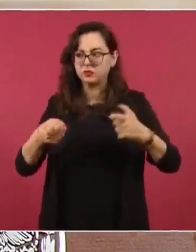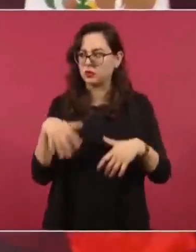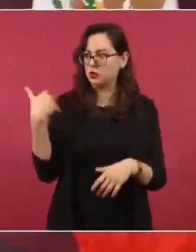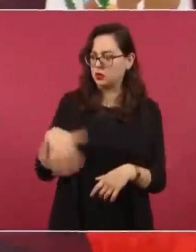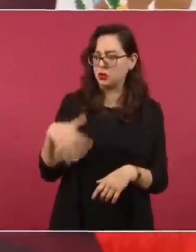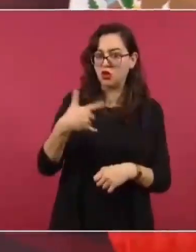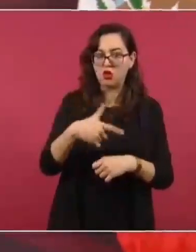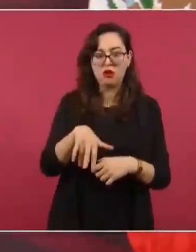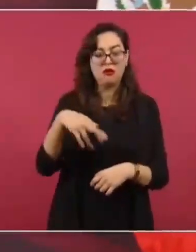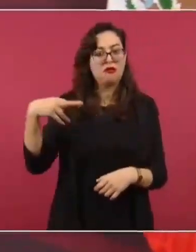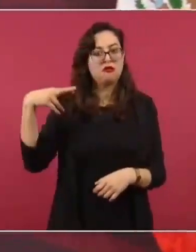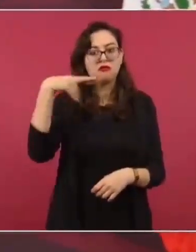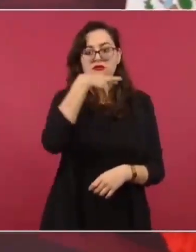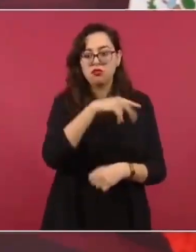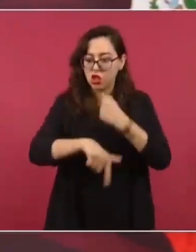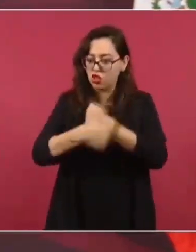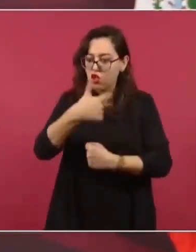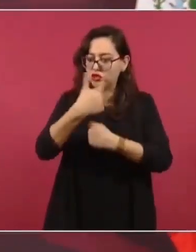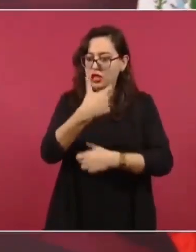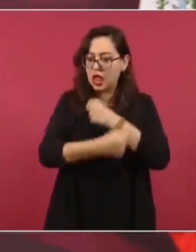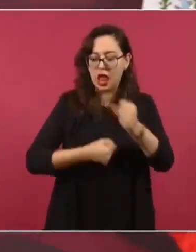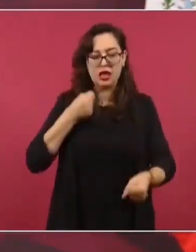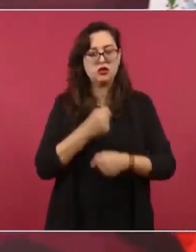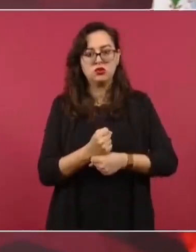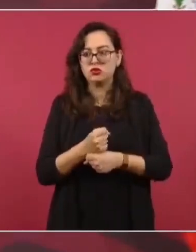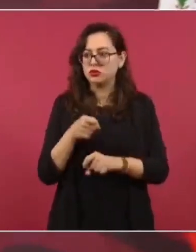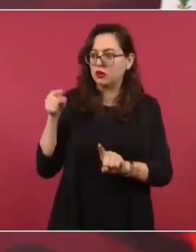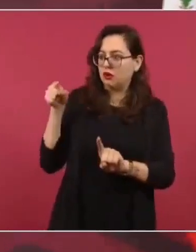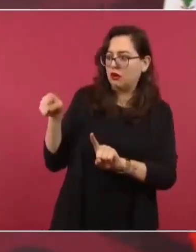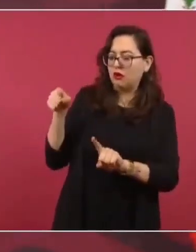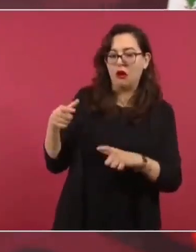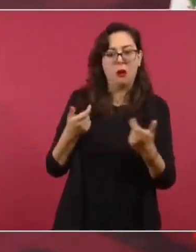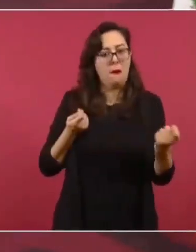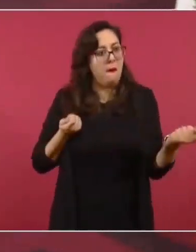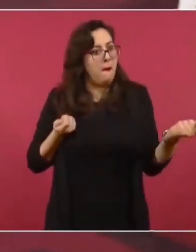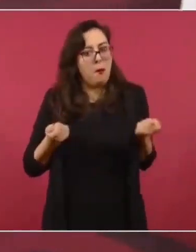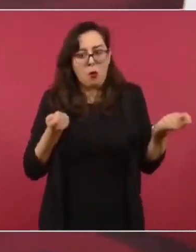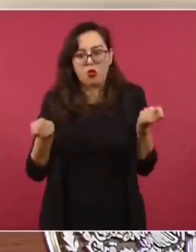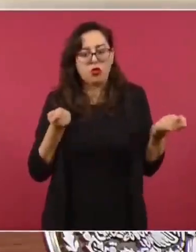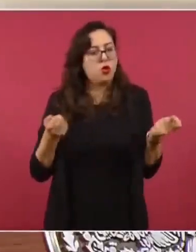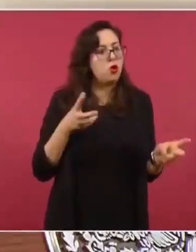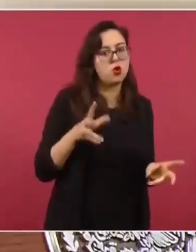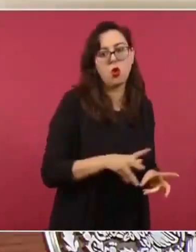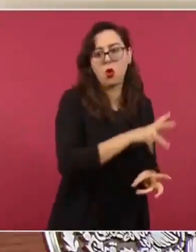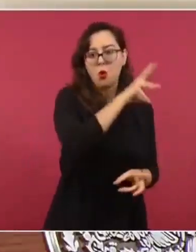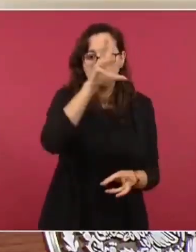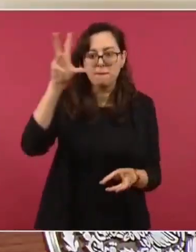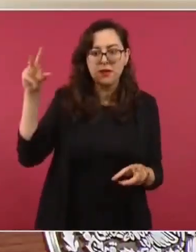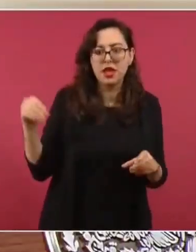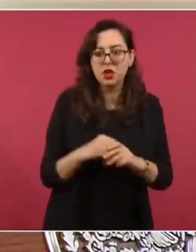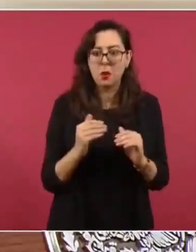muy poderoso, una carrera ascendente,